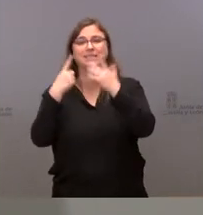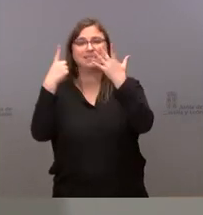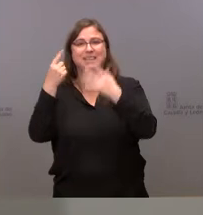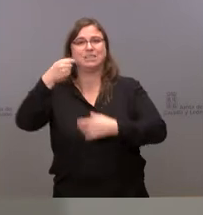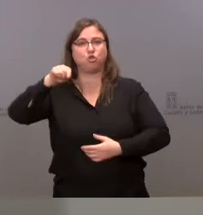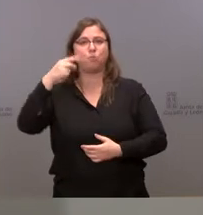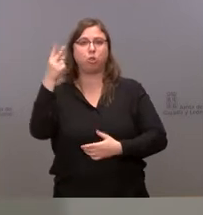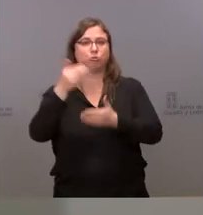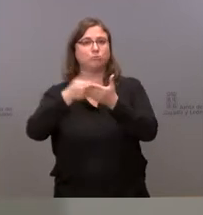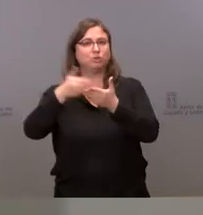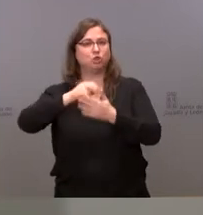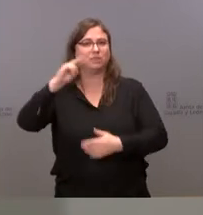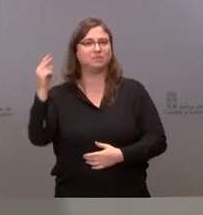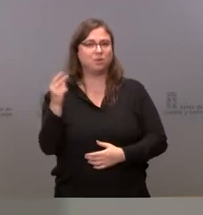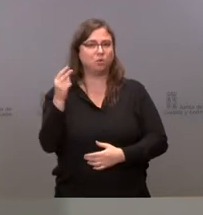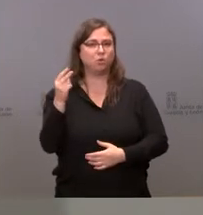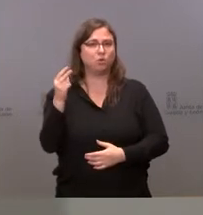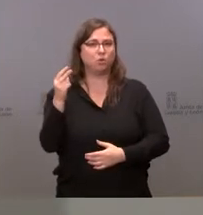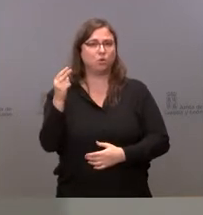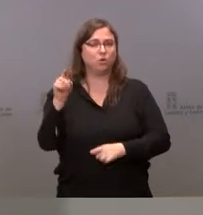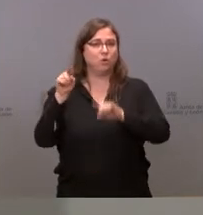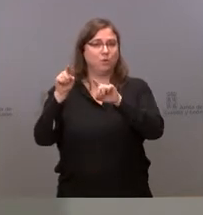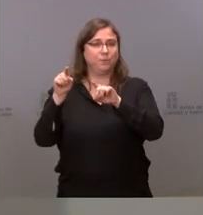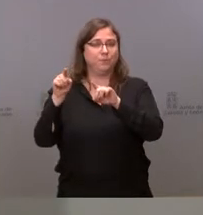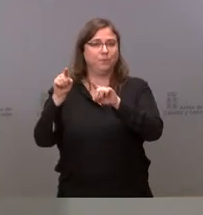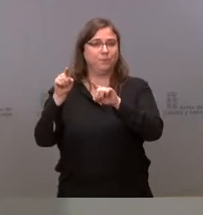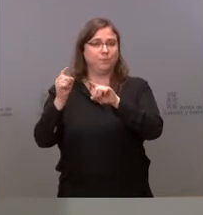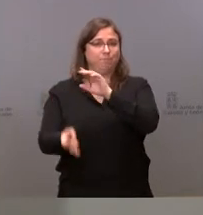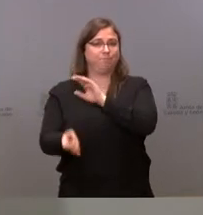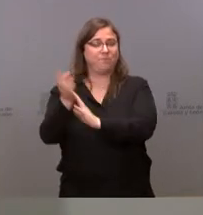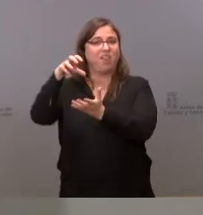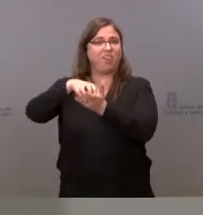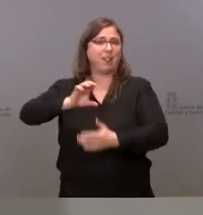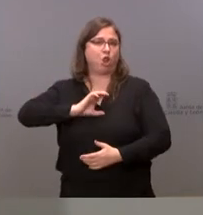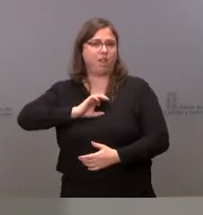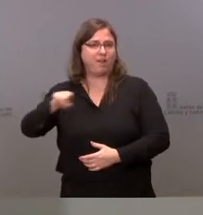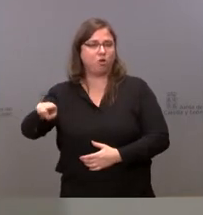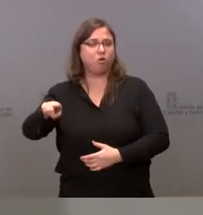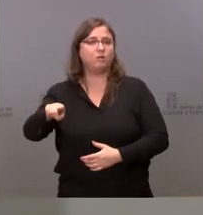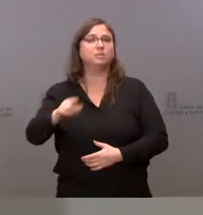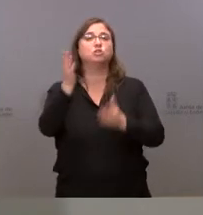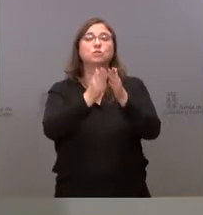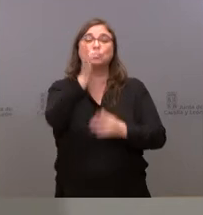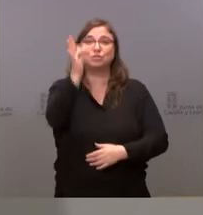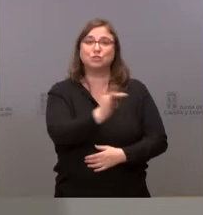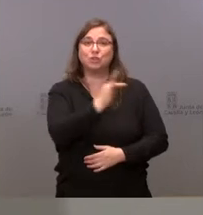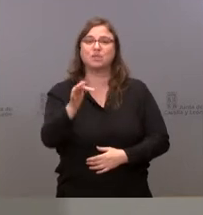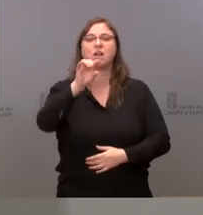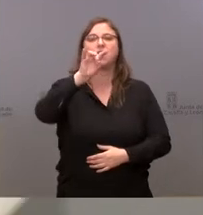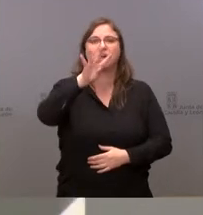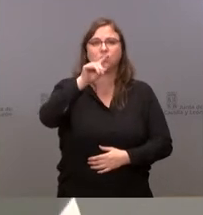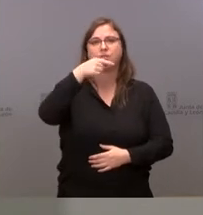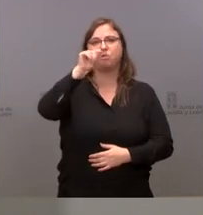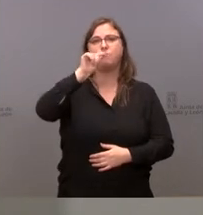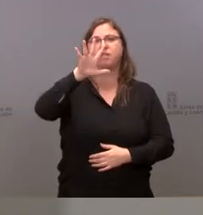,2 millones de euros del centro cívico, estamos hablando de 14,5 millones de euros